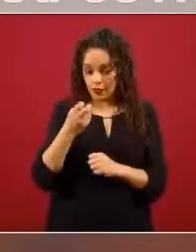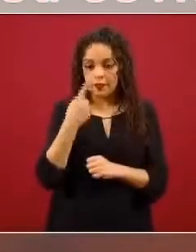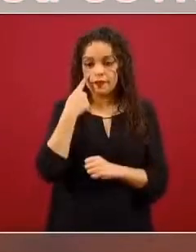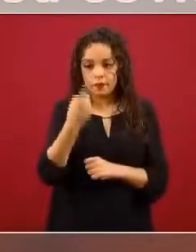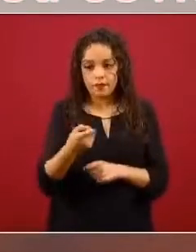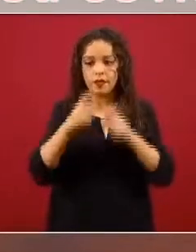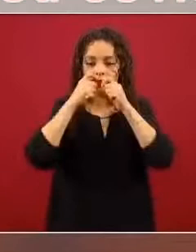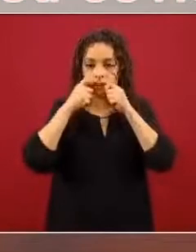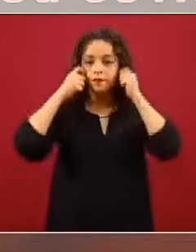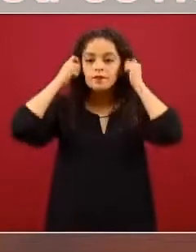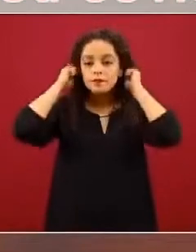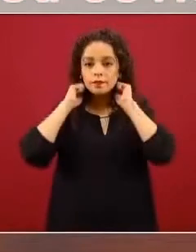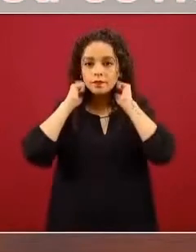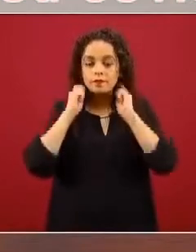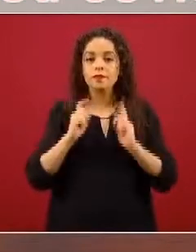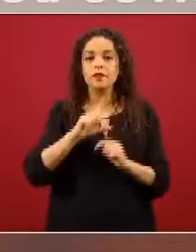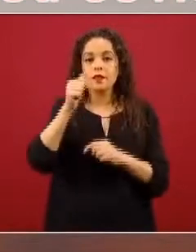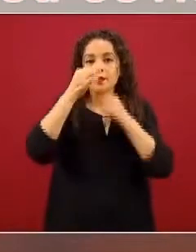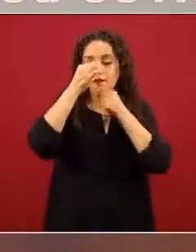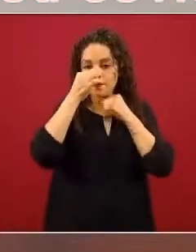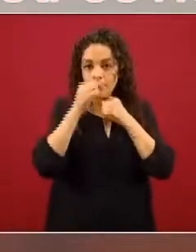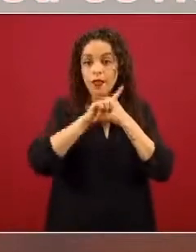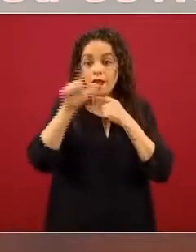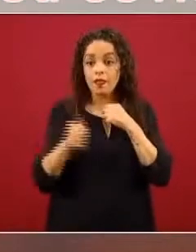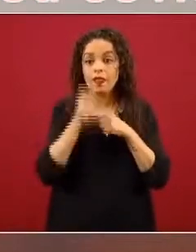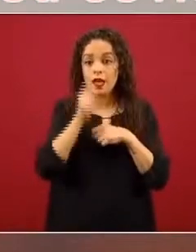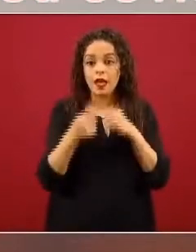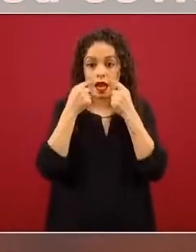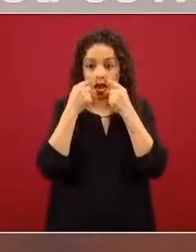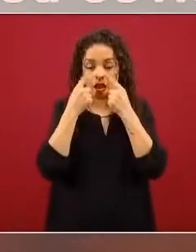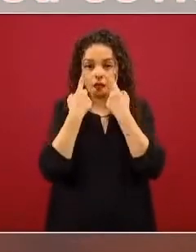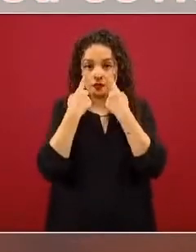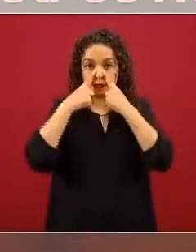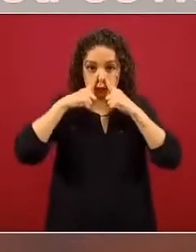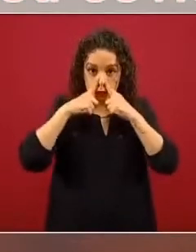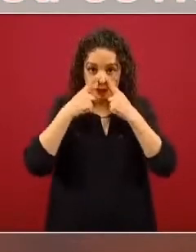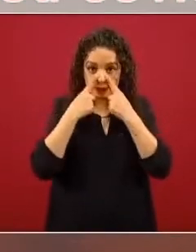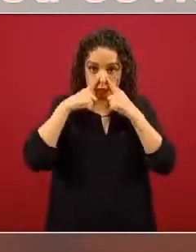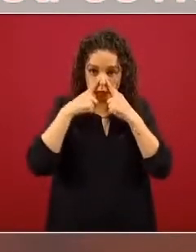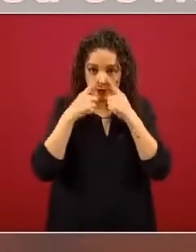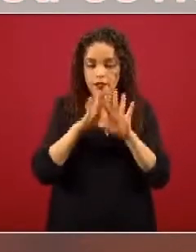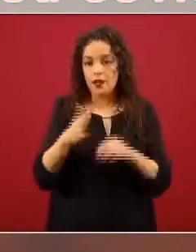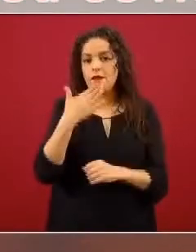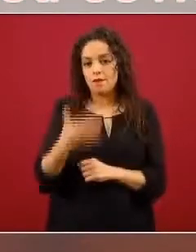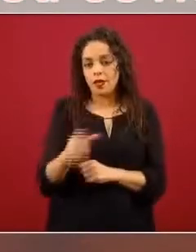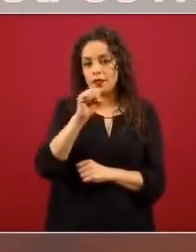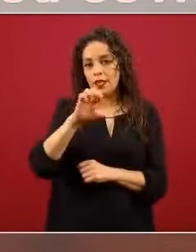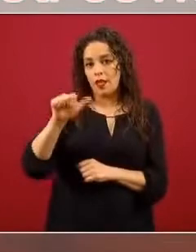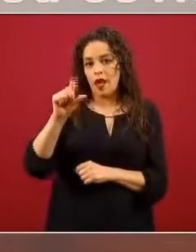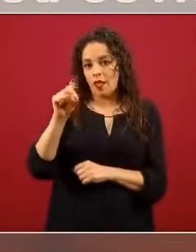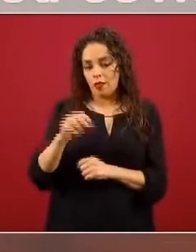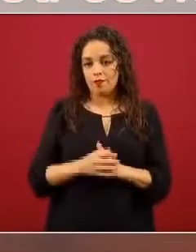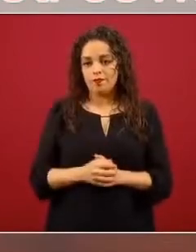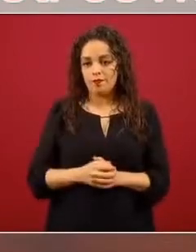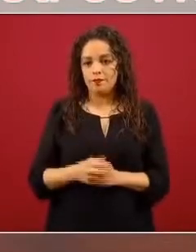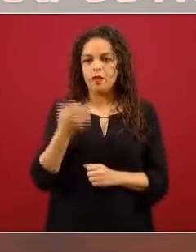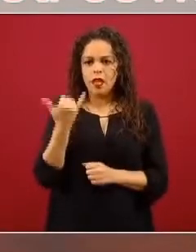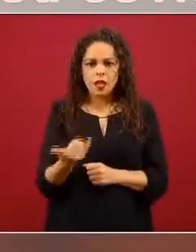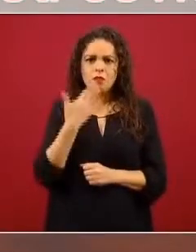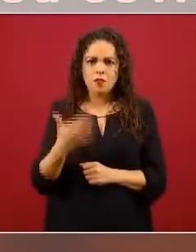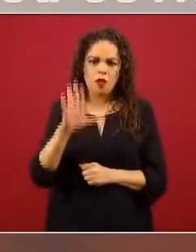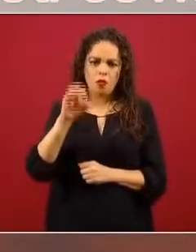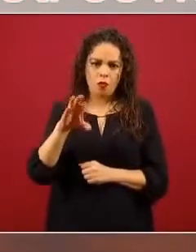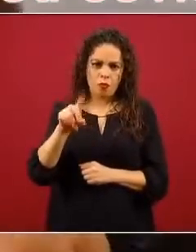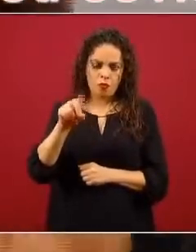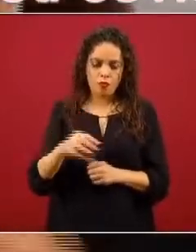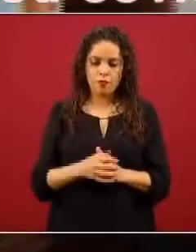Lo ajusto. Y tiene un ajuste nasal. Y entonces, ya lo ajusté. Y está cómodo y demás. Termino